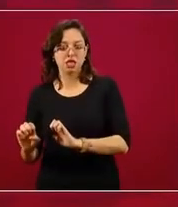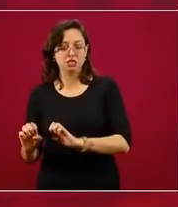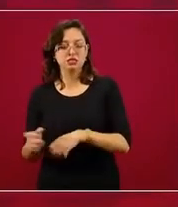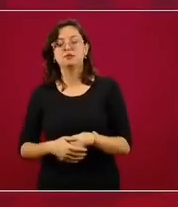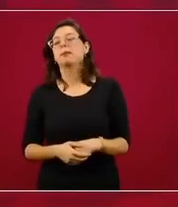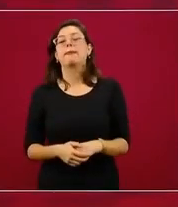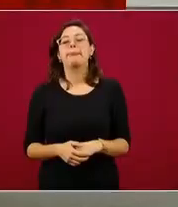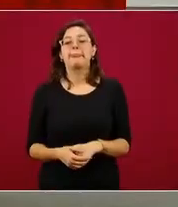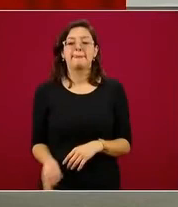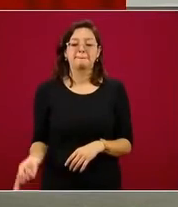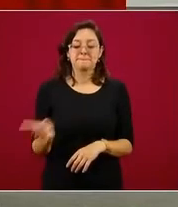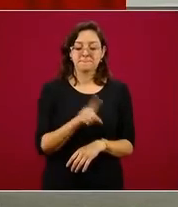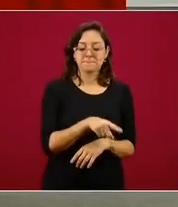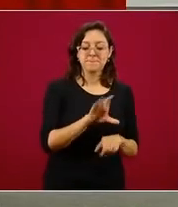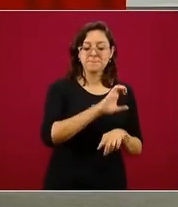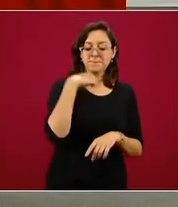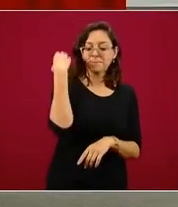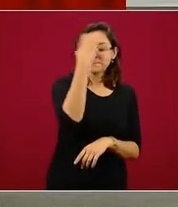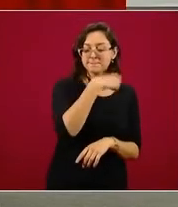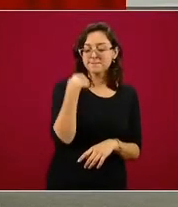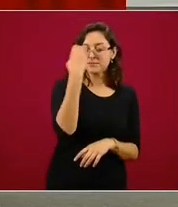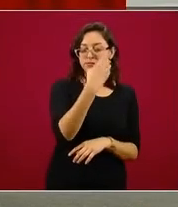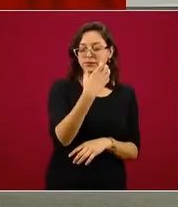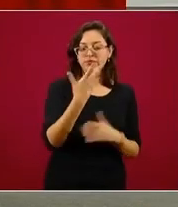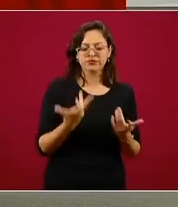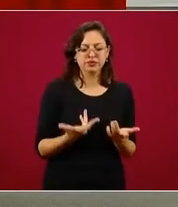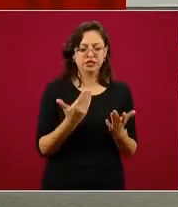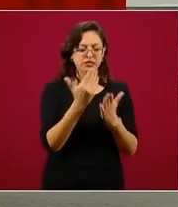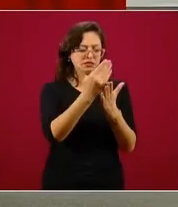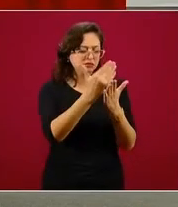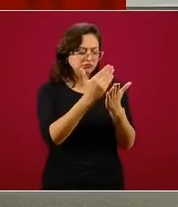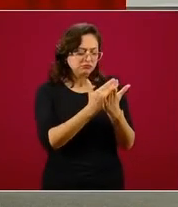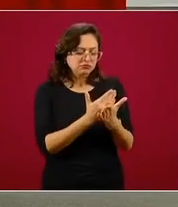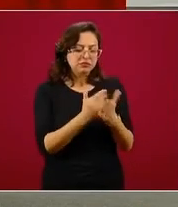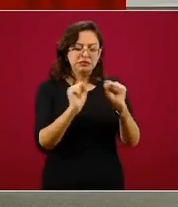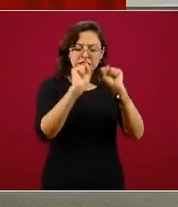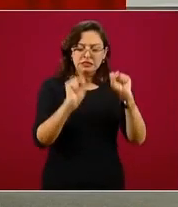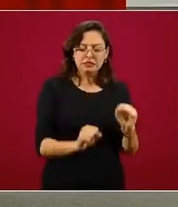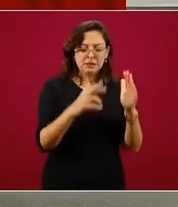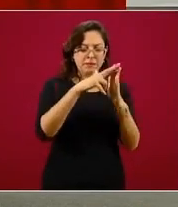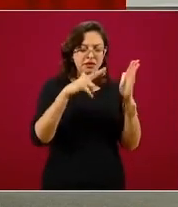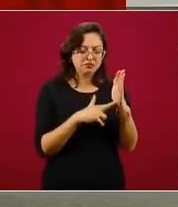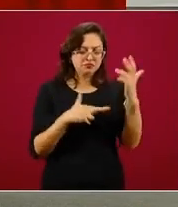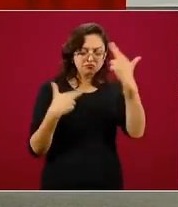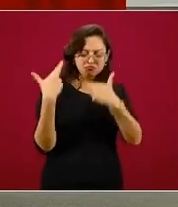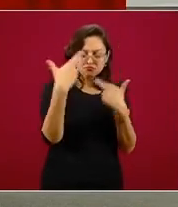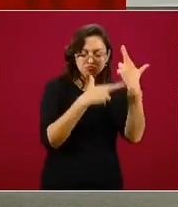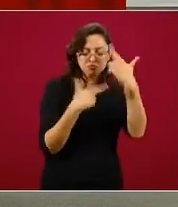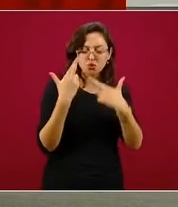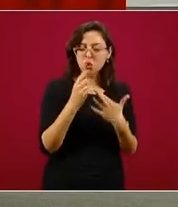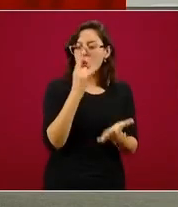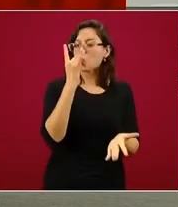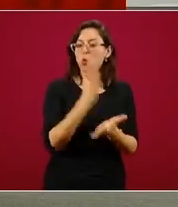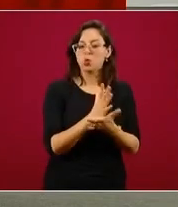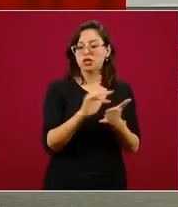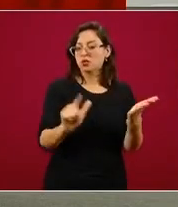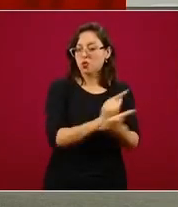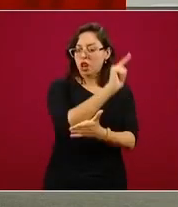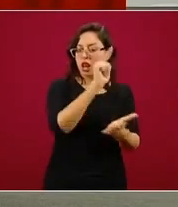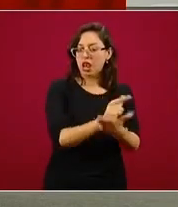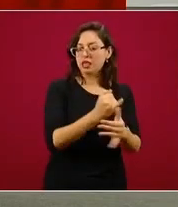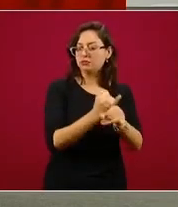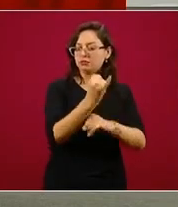propósito revisar el desempeño del propio sistema del reglamento, el reglamento no es solamente una ley